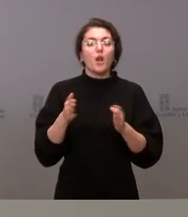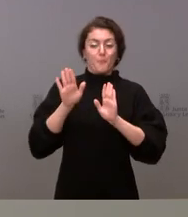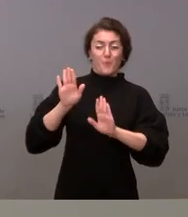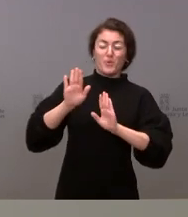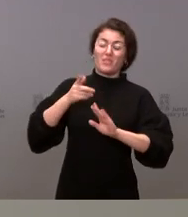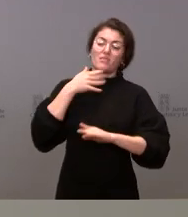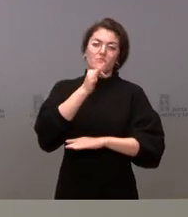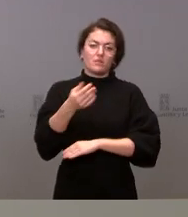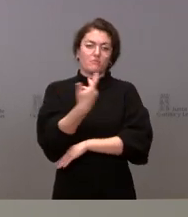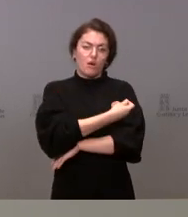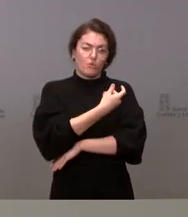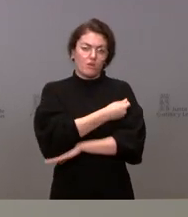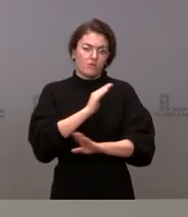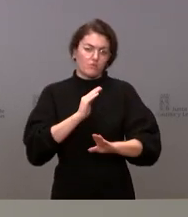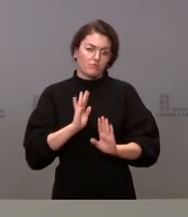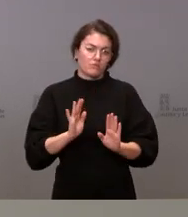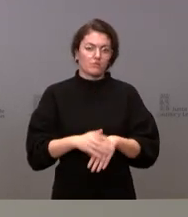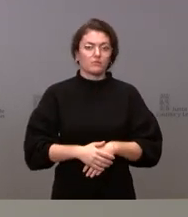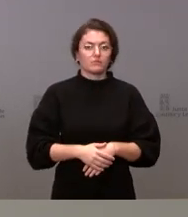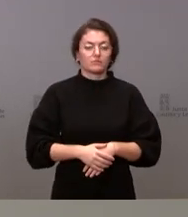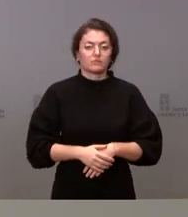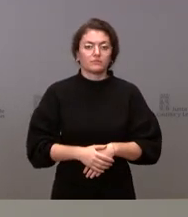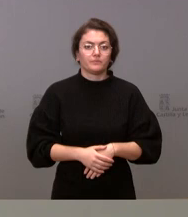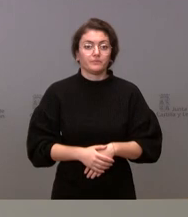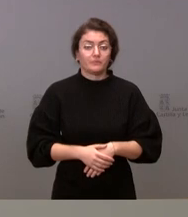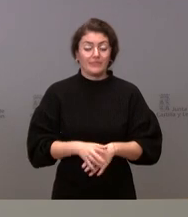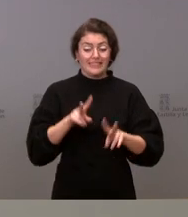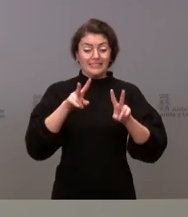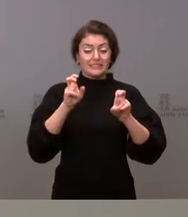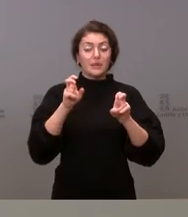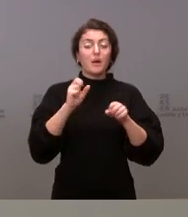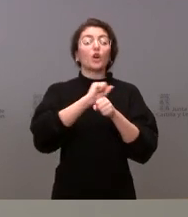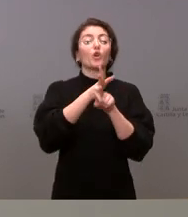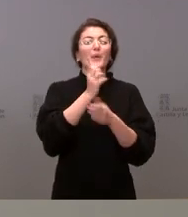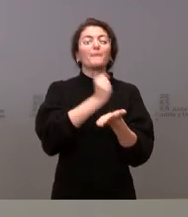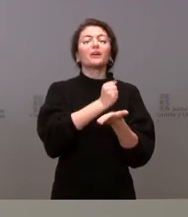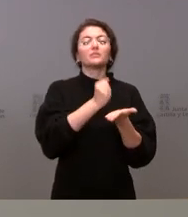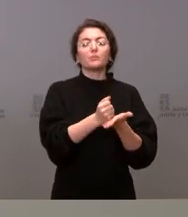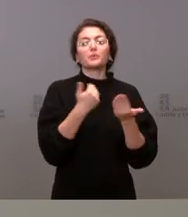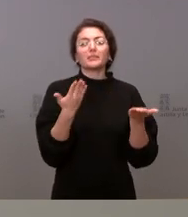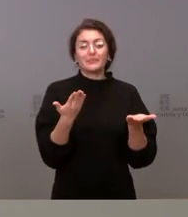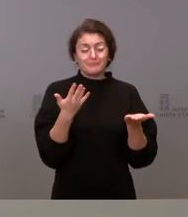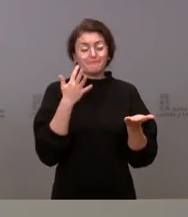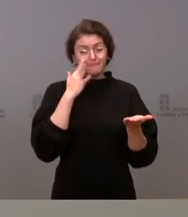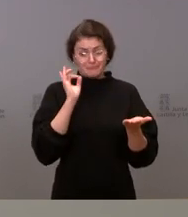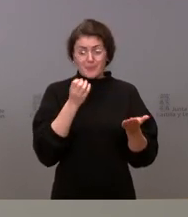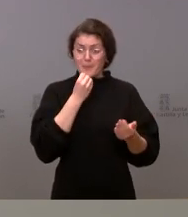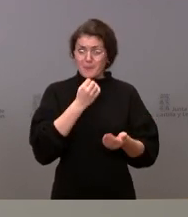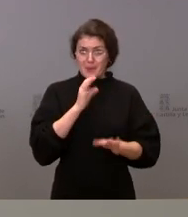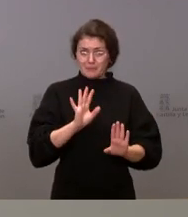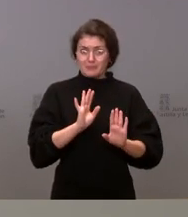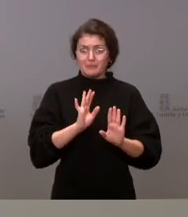más veces en cuanto al COVID pasaporte el pasaporte COVID nos evidentemente está muy bien informado porque